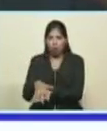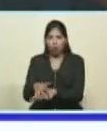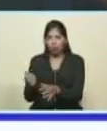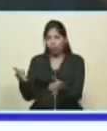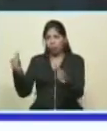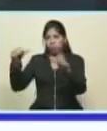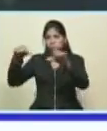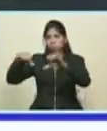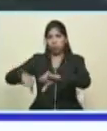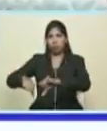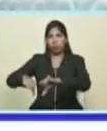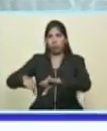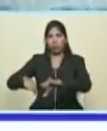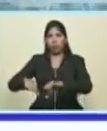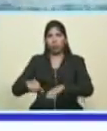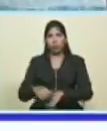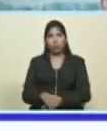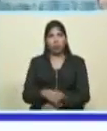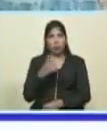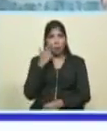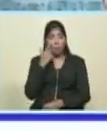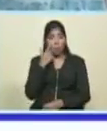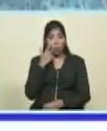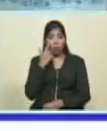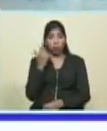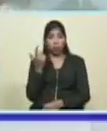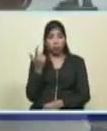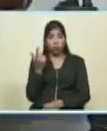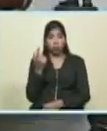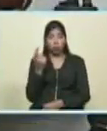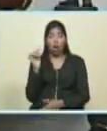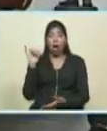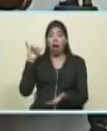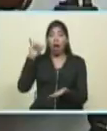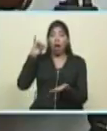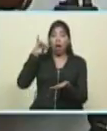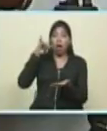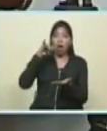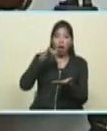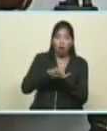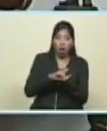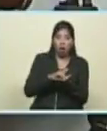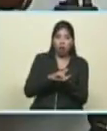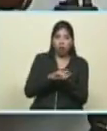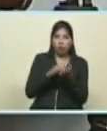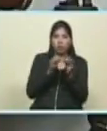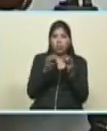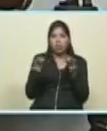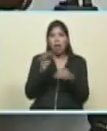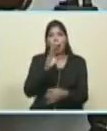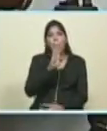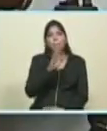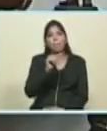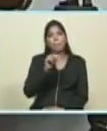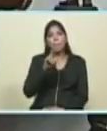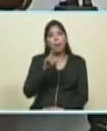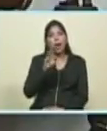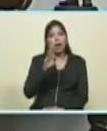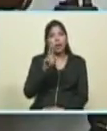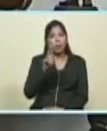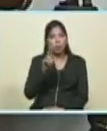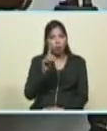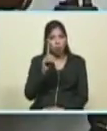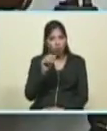verdaderamente heroica no sé si tenemos las imágenes de la llegada del Hércules a la isla de Barbuda verdaderamente